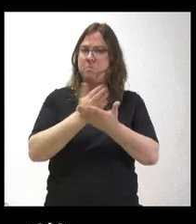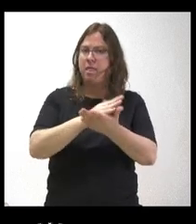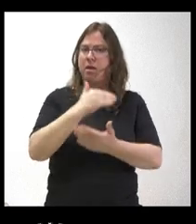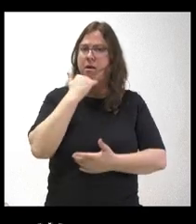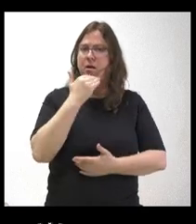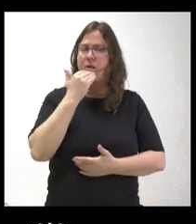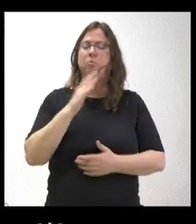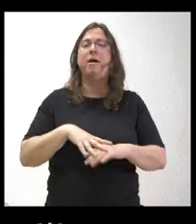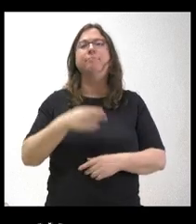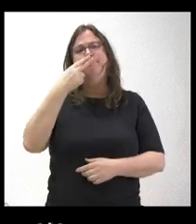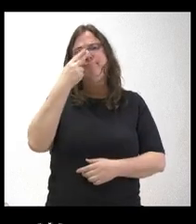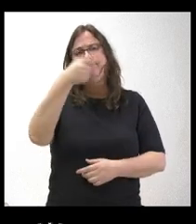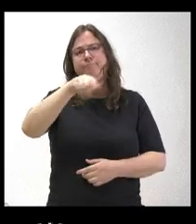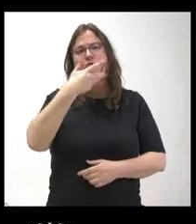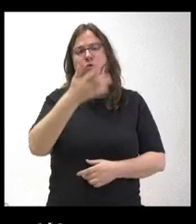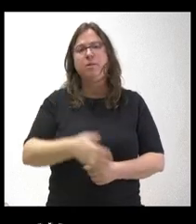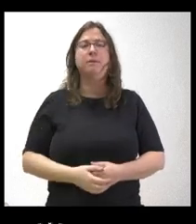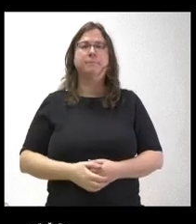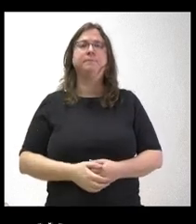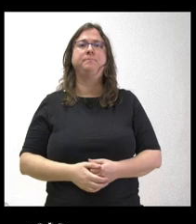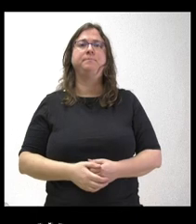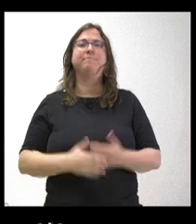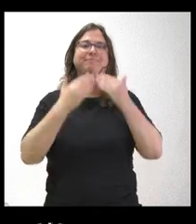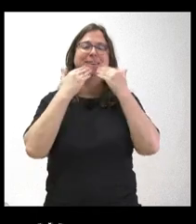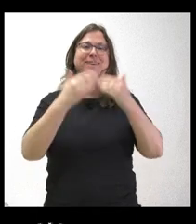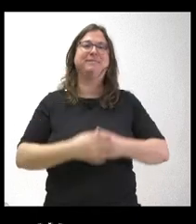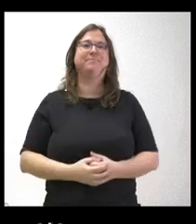y para interesarse por la situación de esta protesta. Gracias.